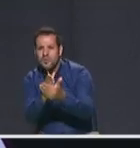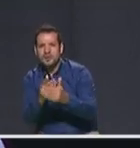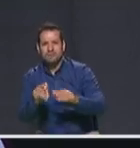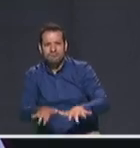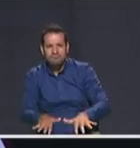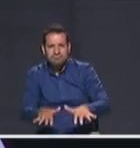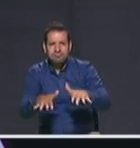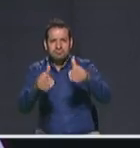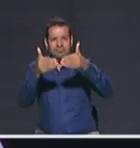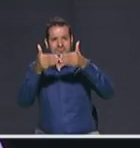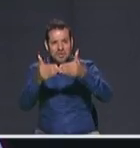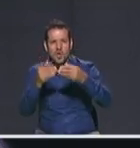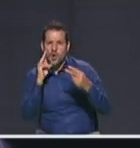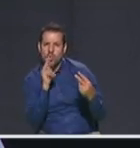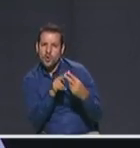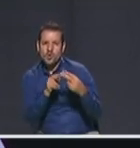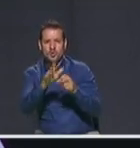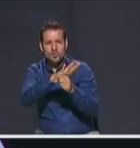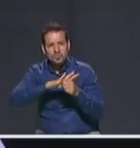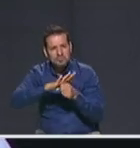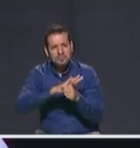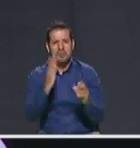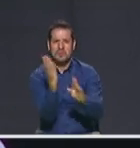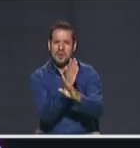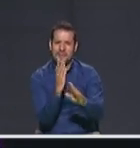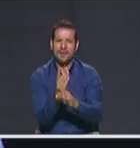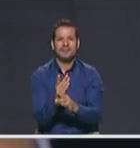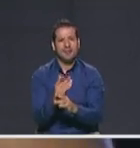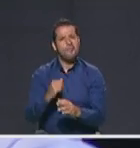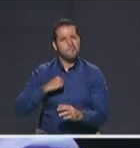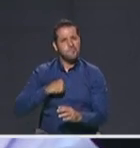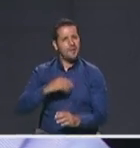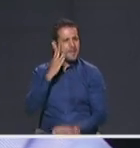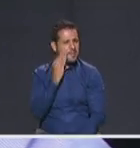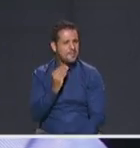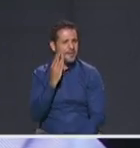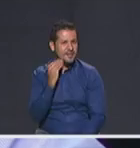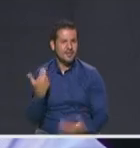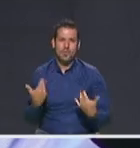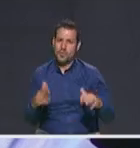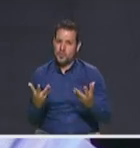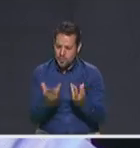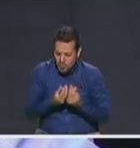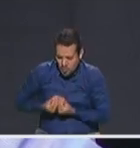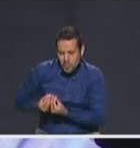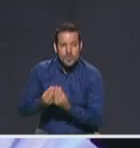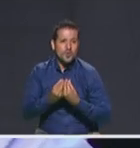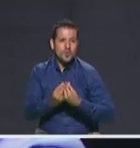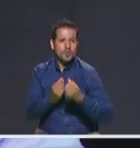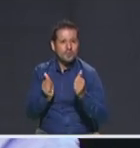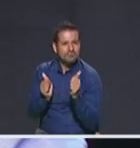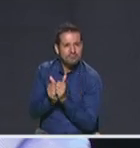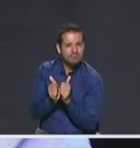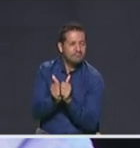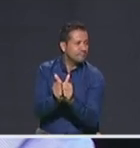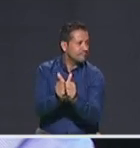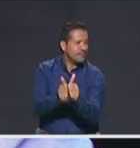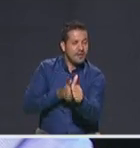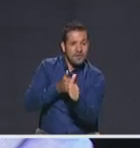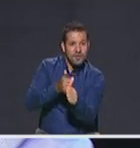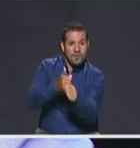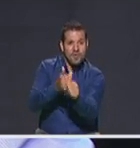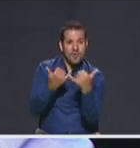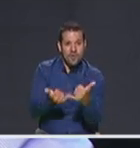ciudad, conozco su problemática, tengo la experiencia y además tengo un gran equipo que me va a acompañar. De hecho, hoy